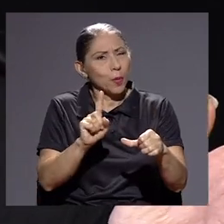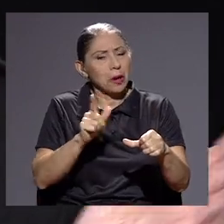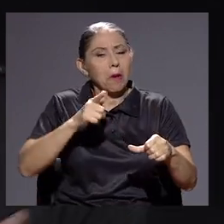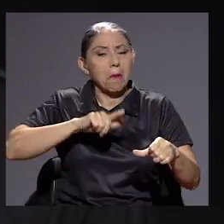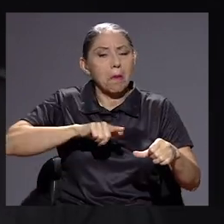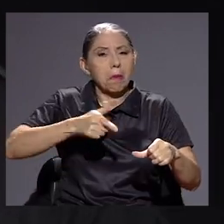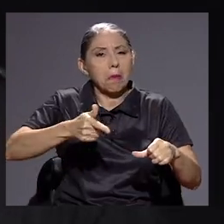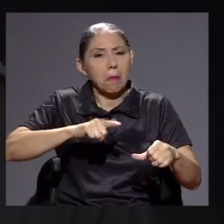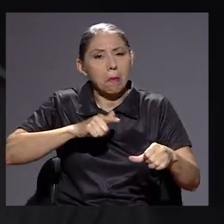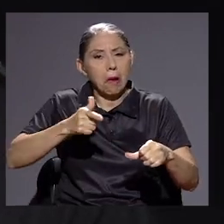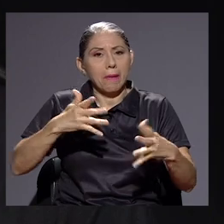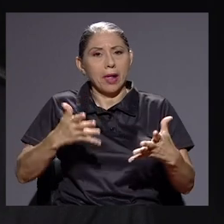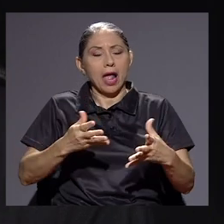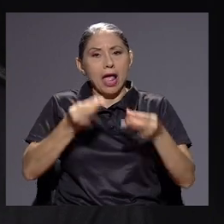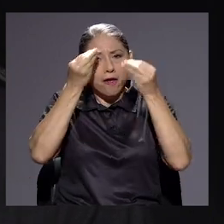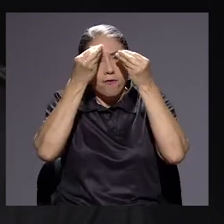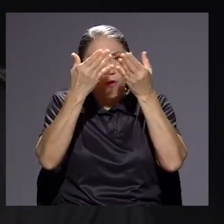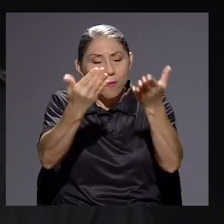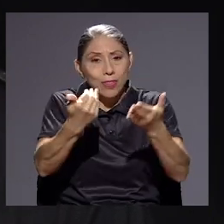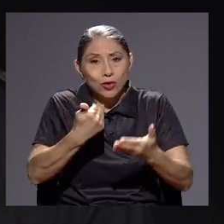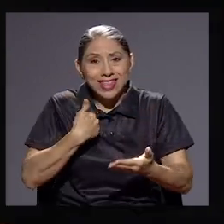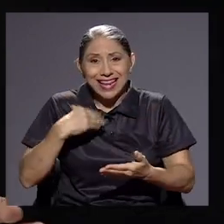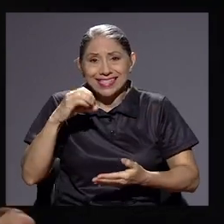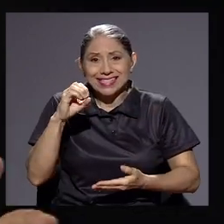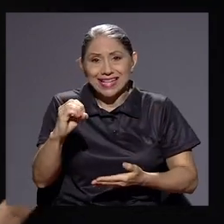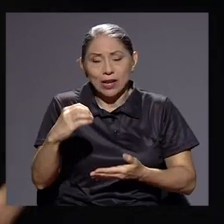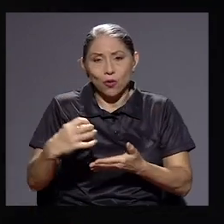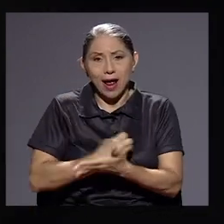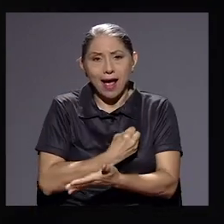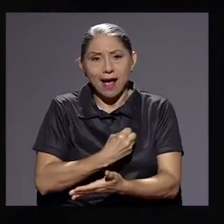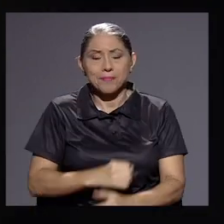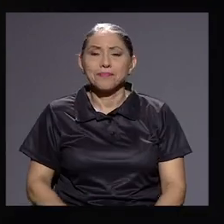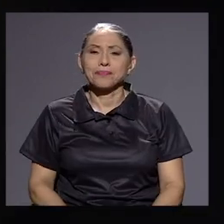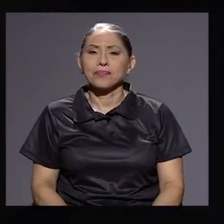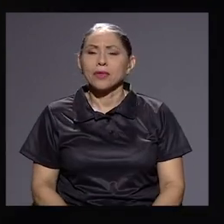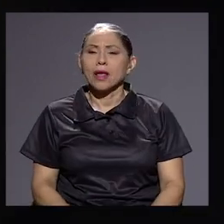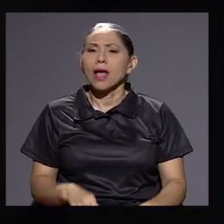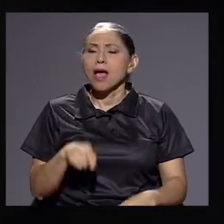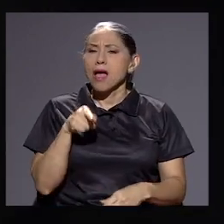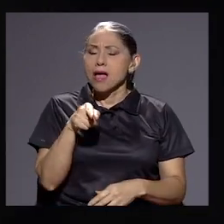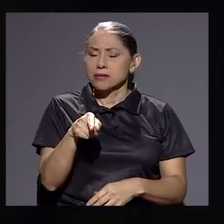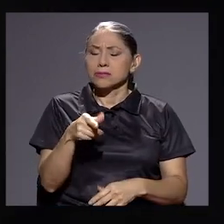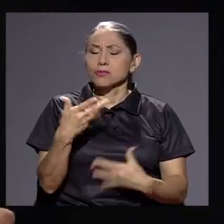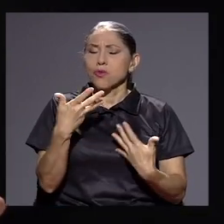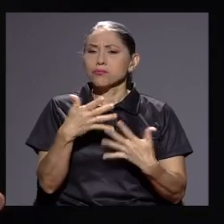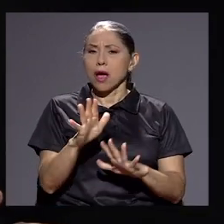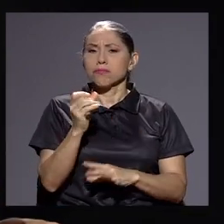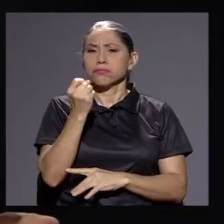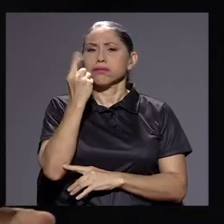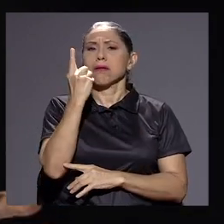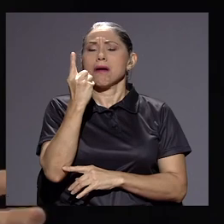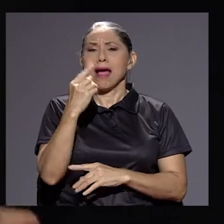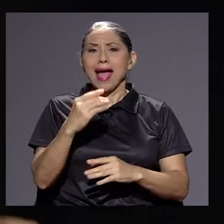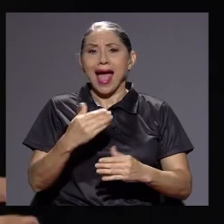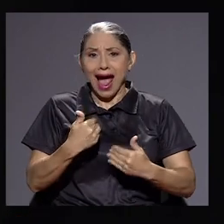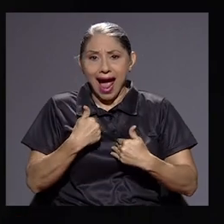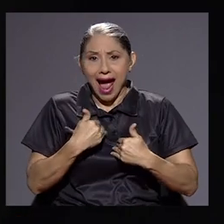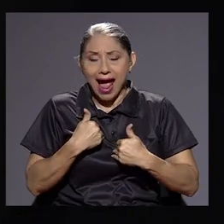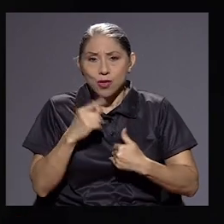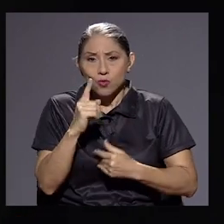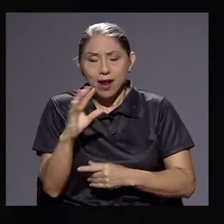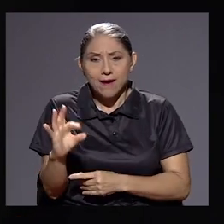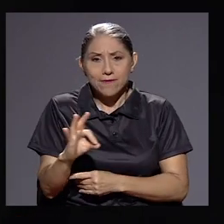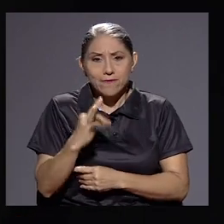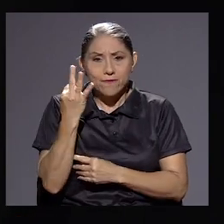continuo, ¿verdad?, reportando cero. Esta imagen lo que tal vez doña Amanda nos deja muy claro es que existe la